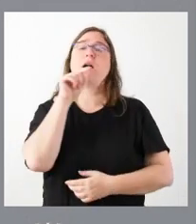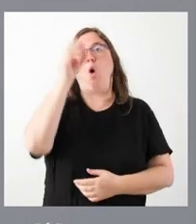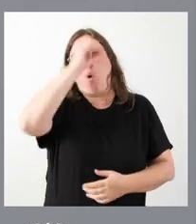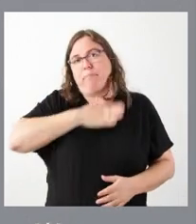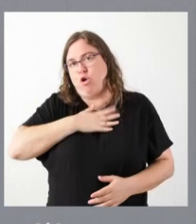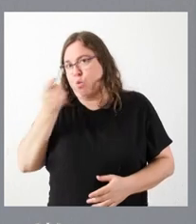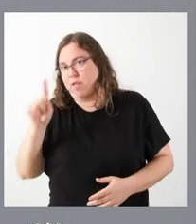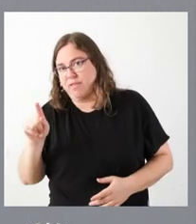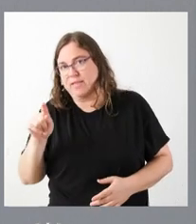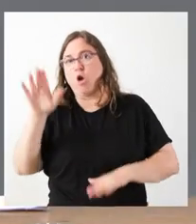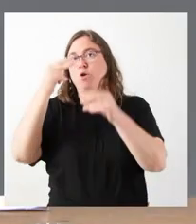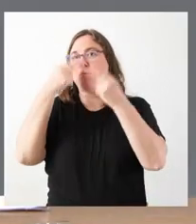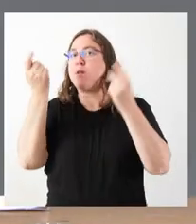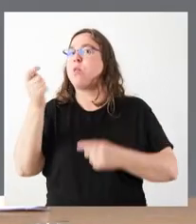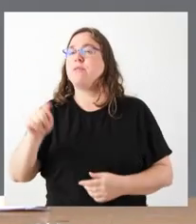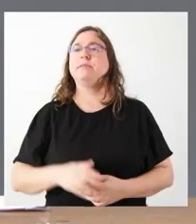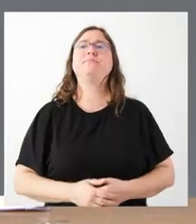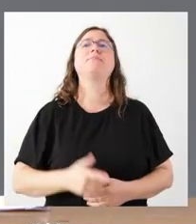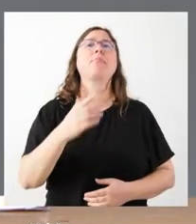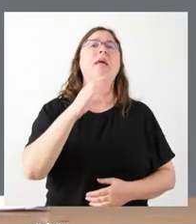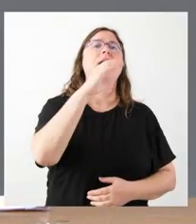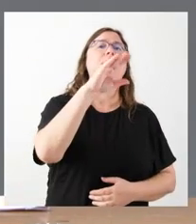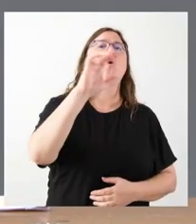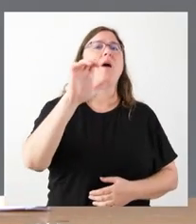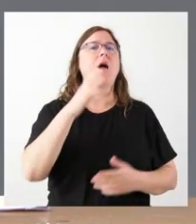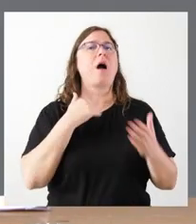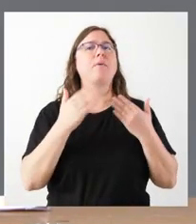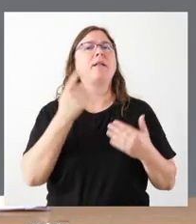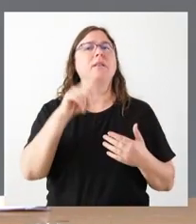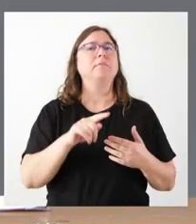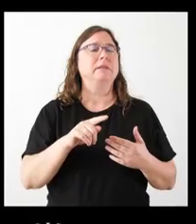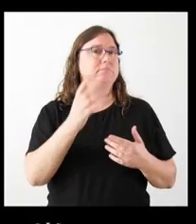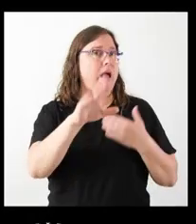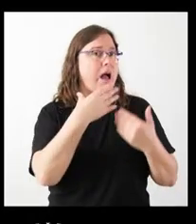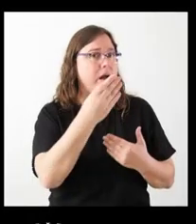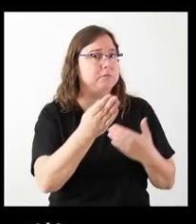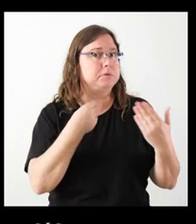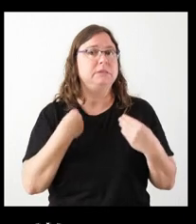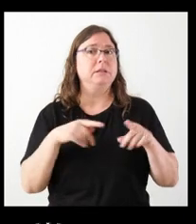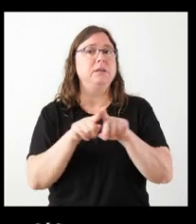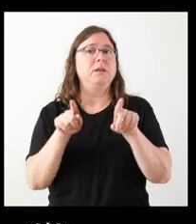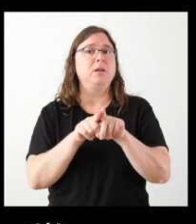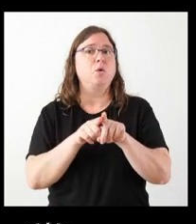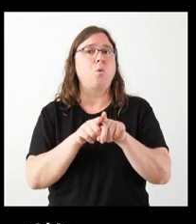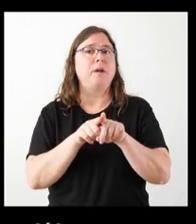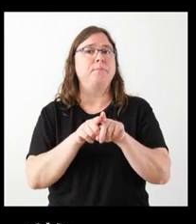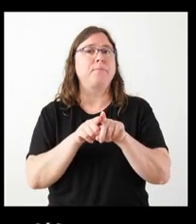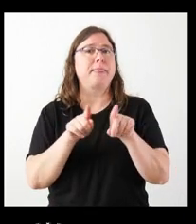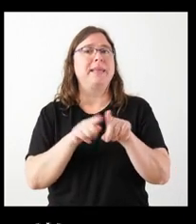tipo de convocatoria pública. Y con la COE se ha hablado también, entiendo, hasta ahora, ¿no?, ahora mismo. Igual que con